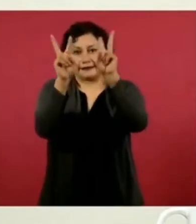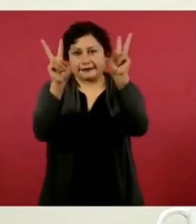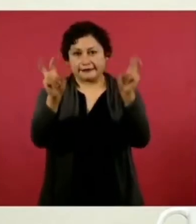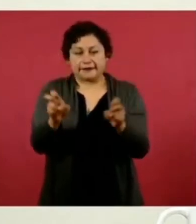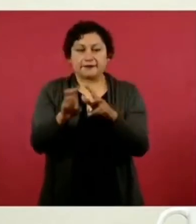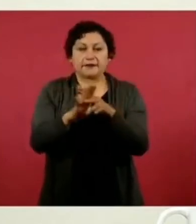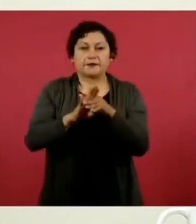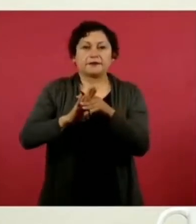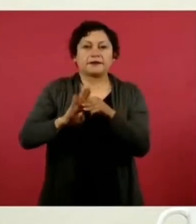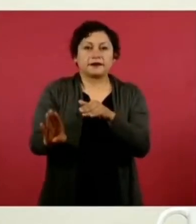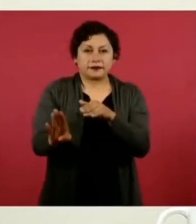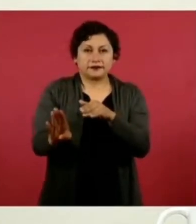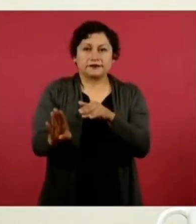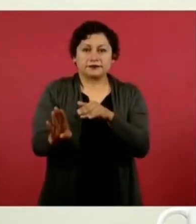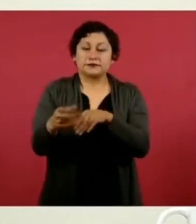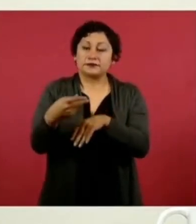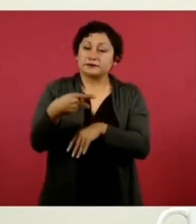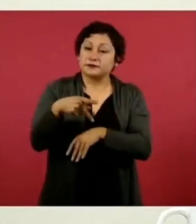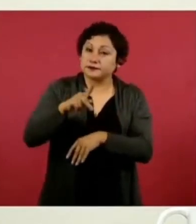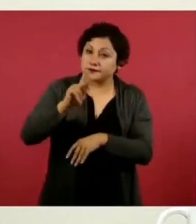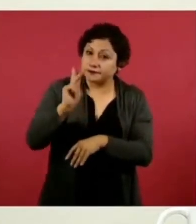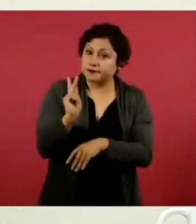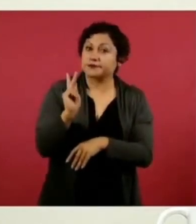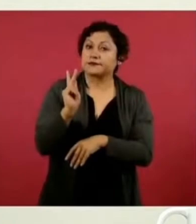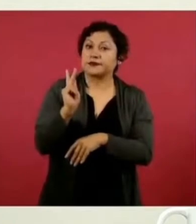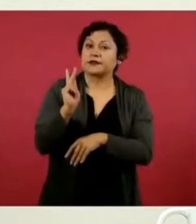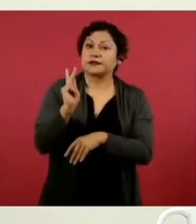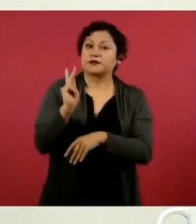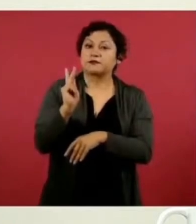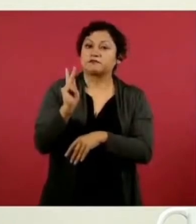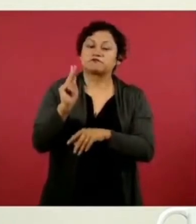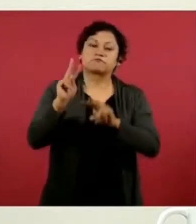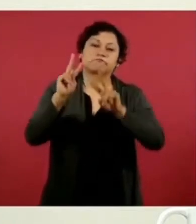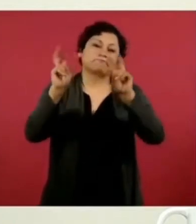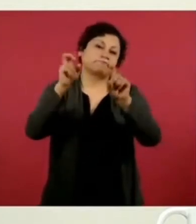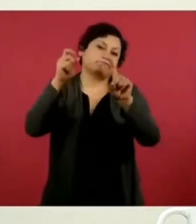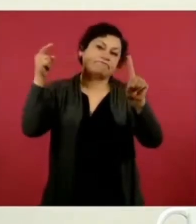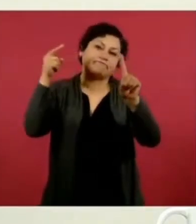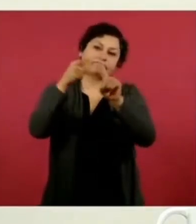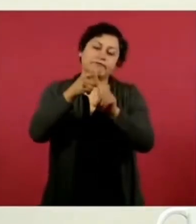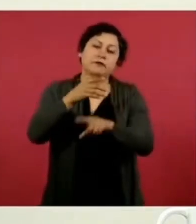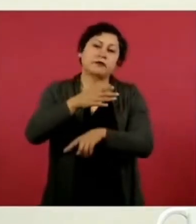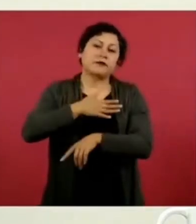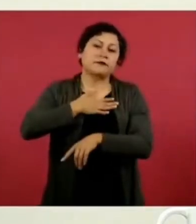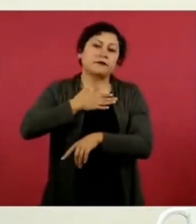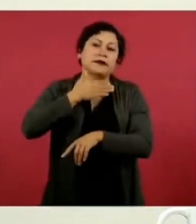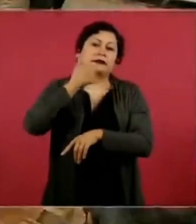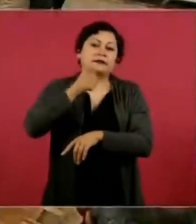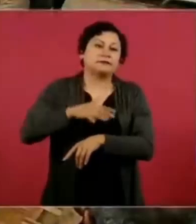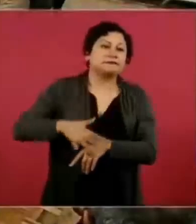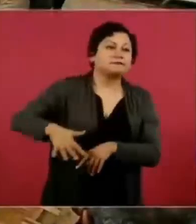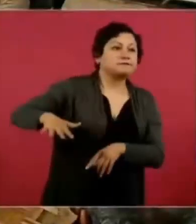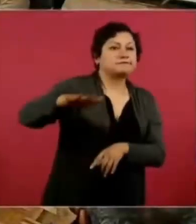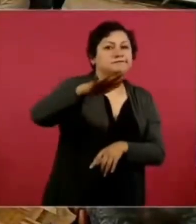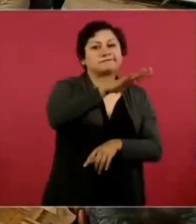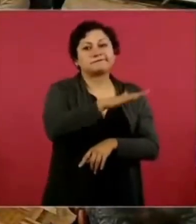con acciones de bienestar, creando oportunidades de empleo para los jóvenes.